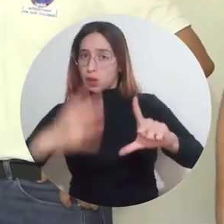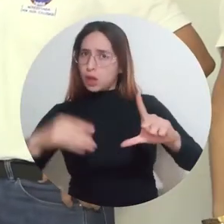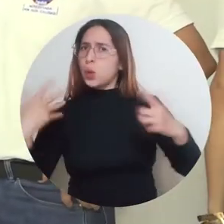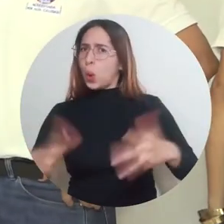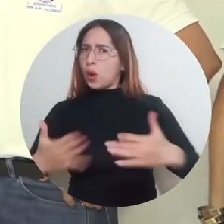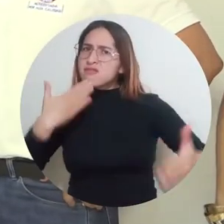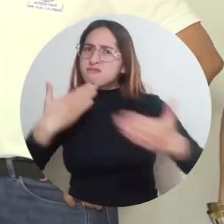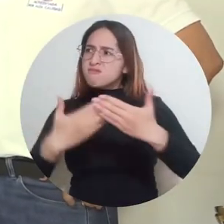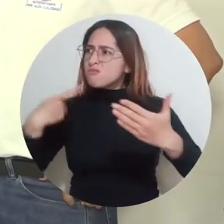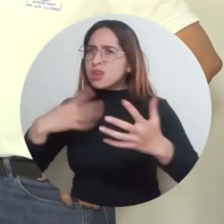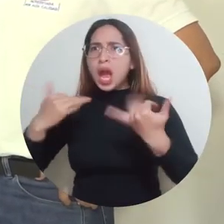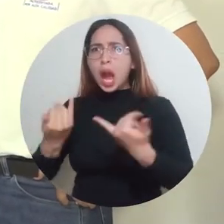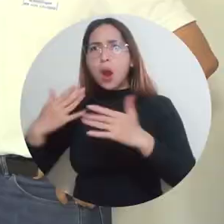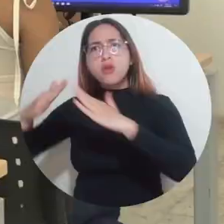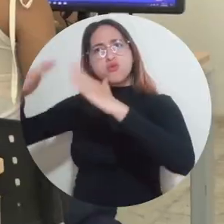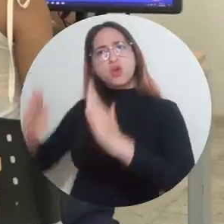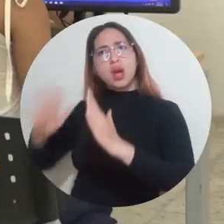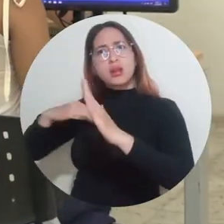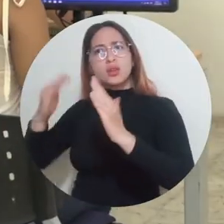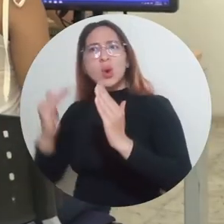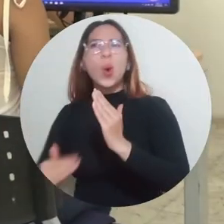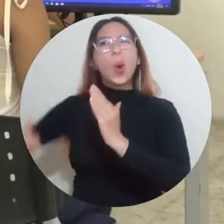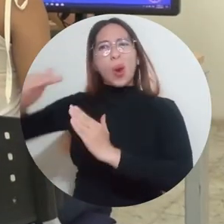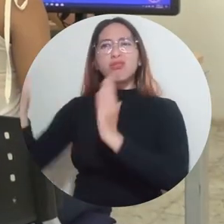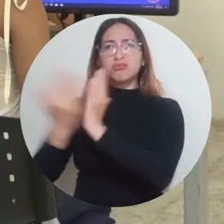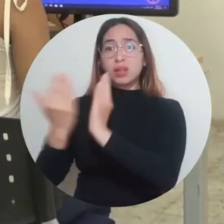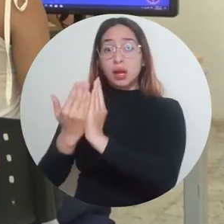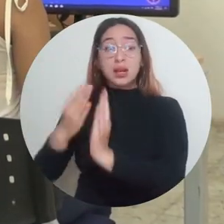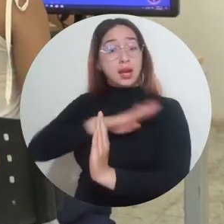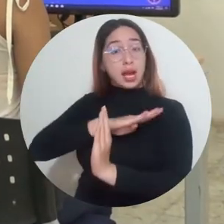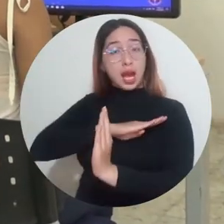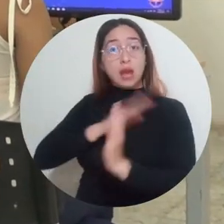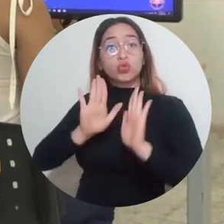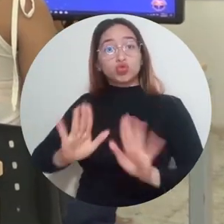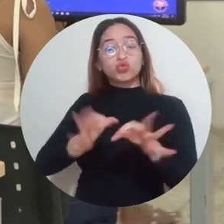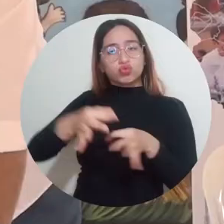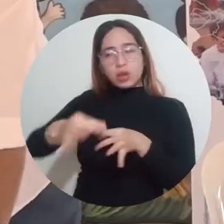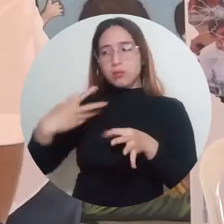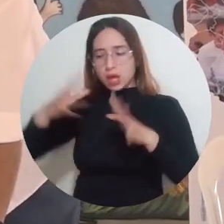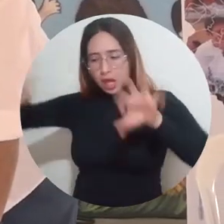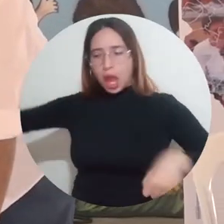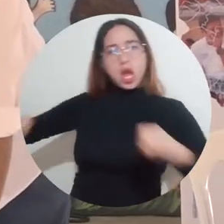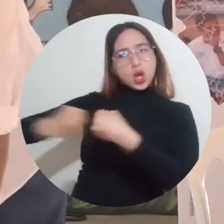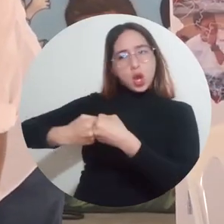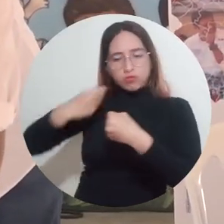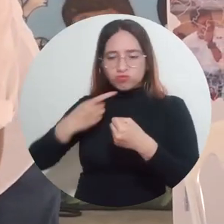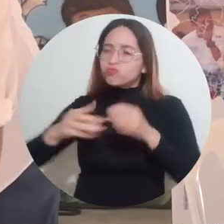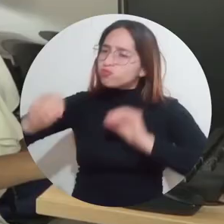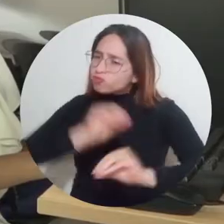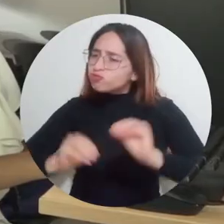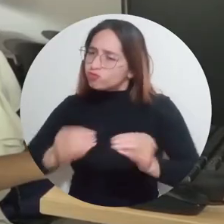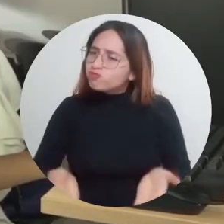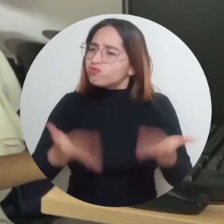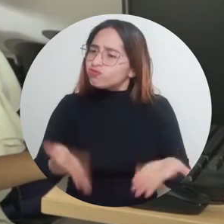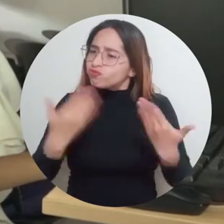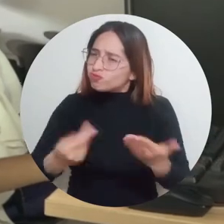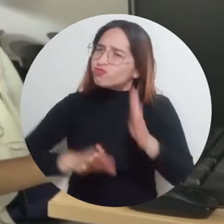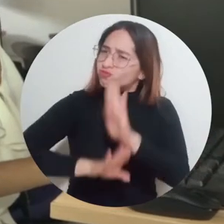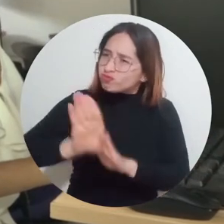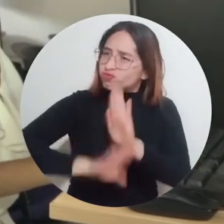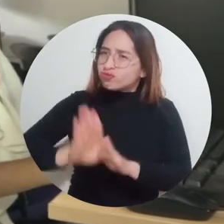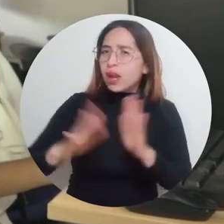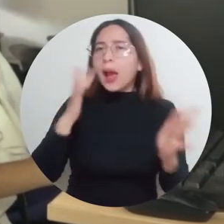convenio de cooperación que esta Casa de Estudios Superiores y la Alcaldía Municipal suscribieron para seguir avanzando en el compromiso